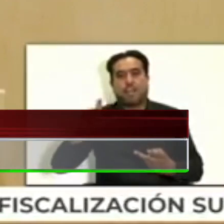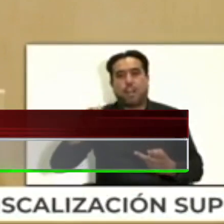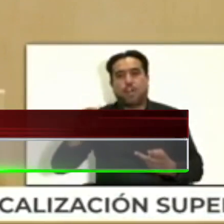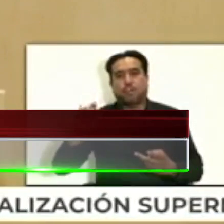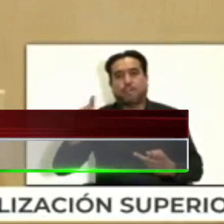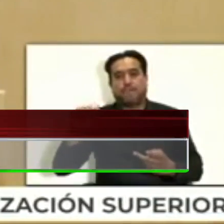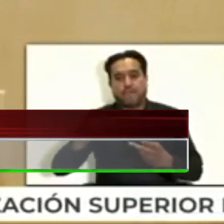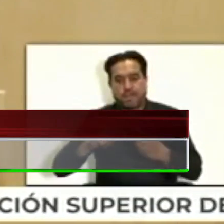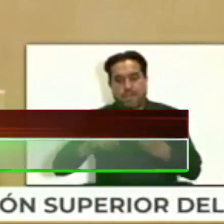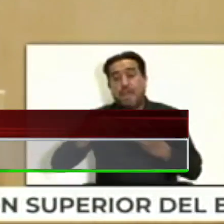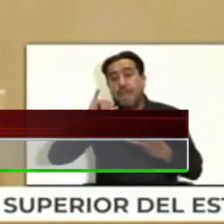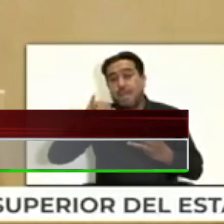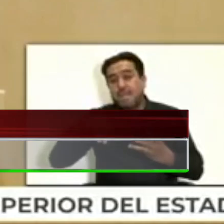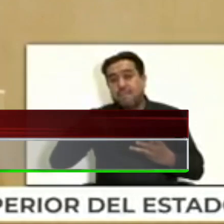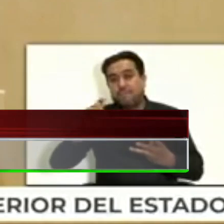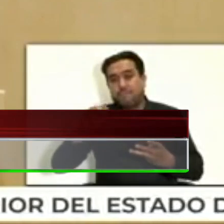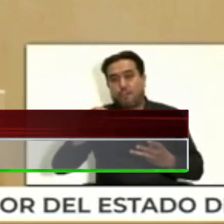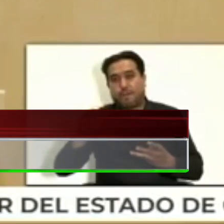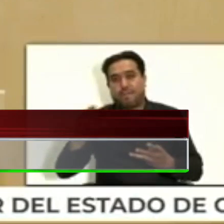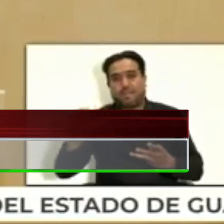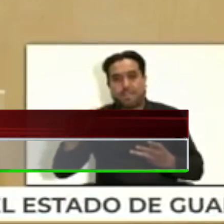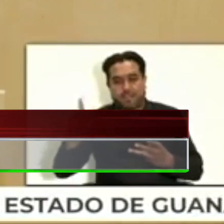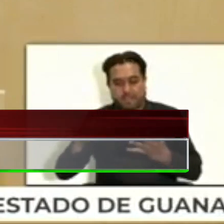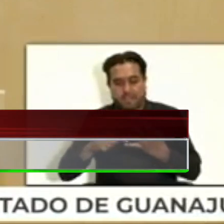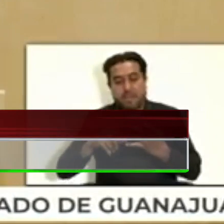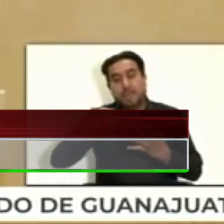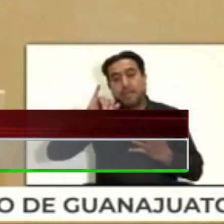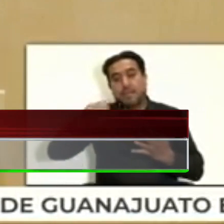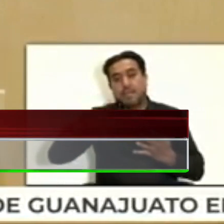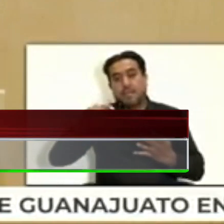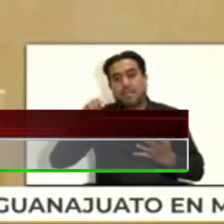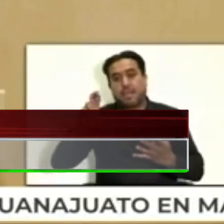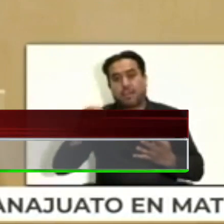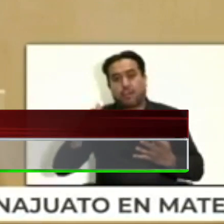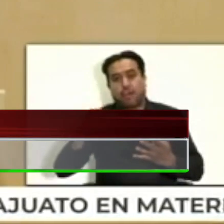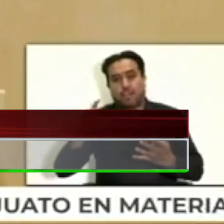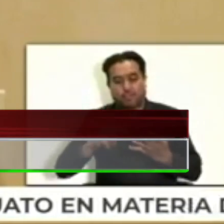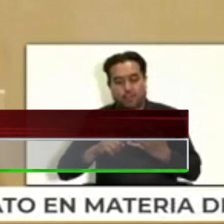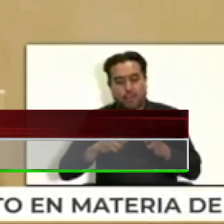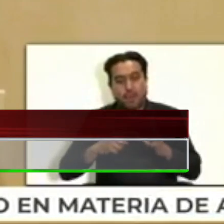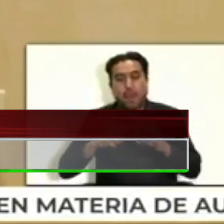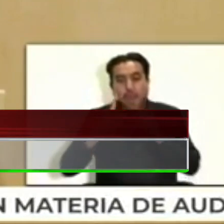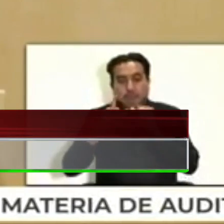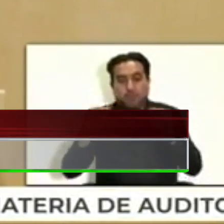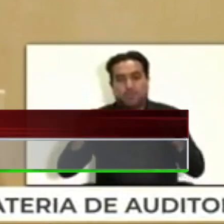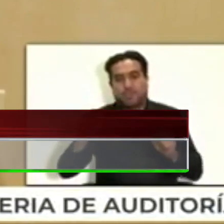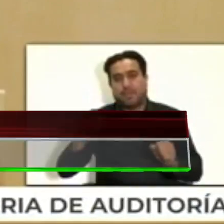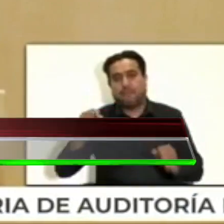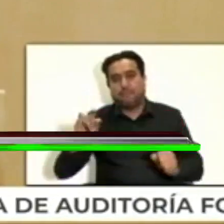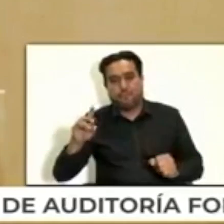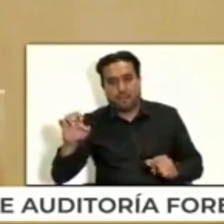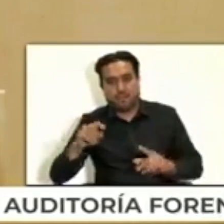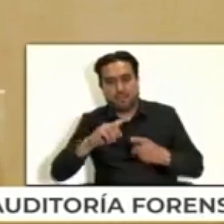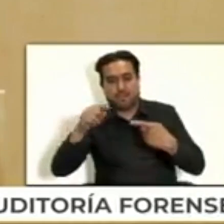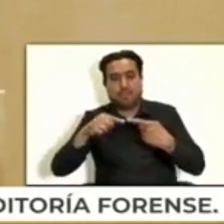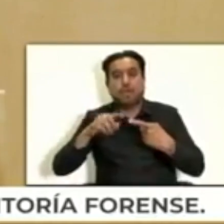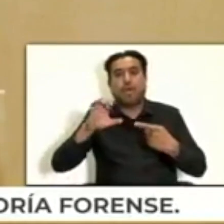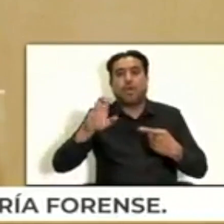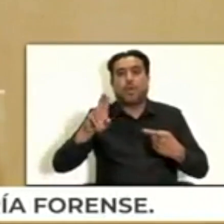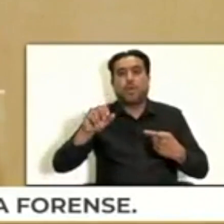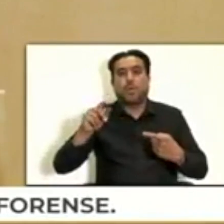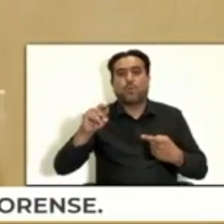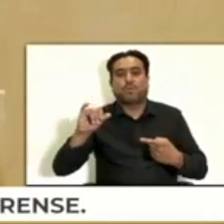la informática forense, el interrogatorio, la lingüística forense, la acústica